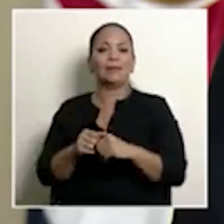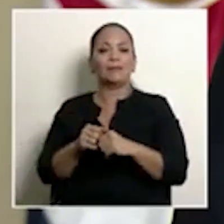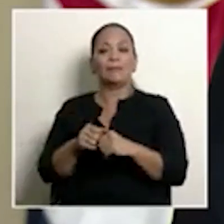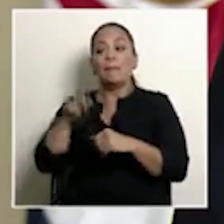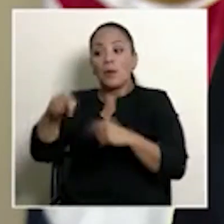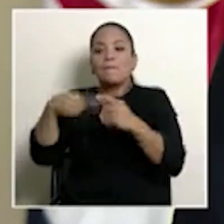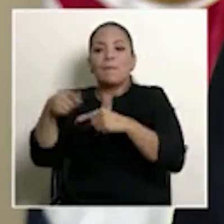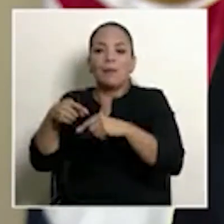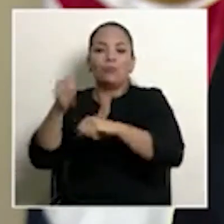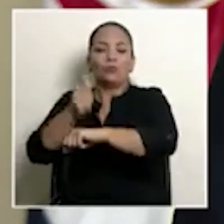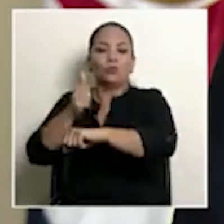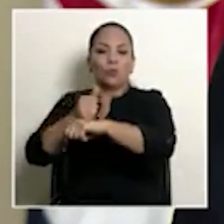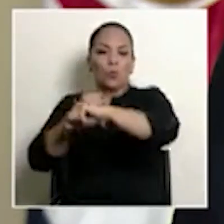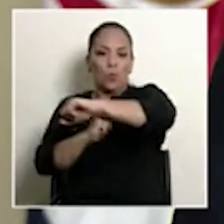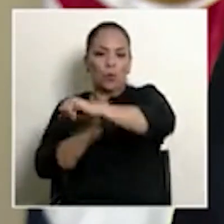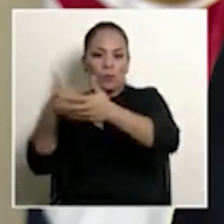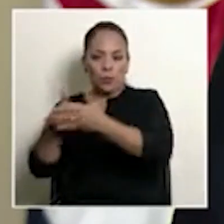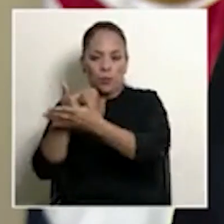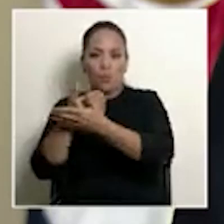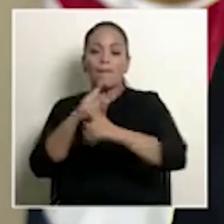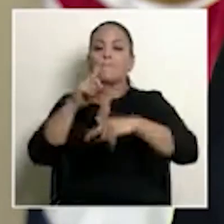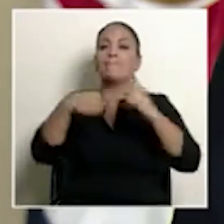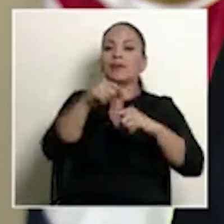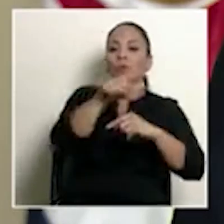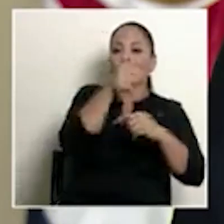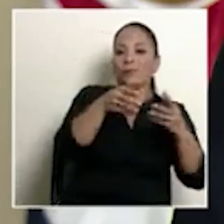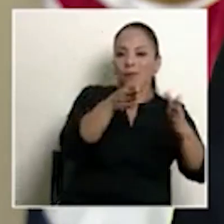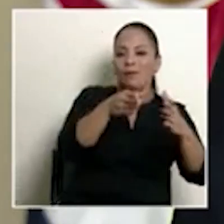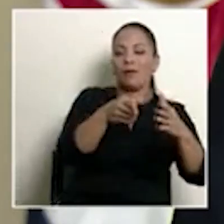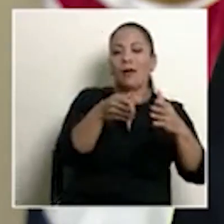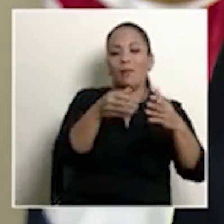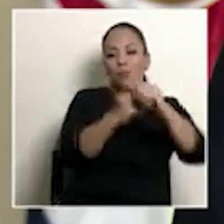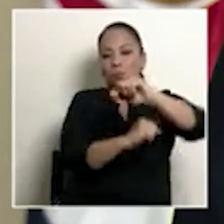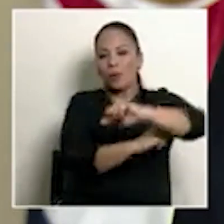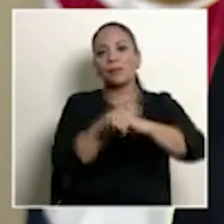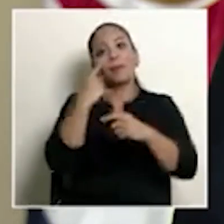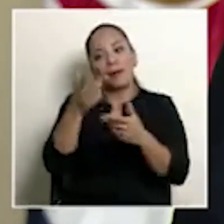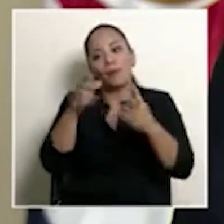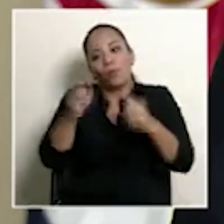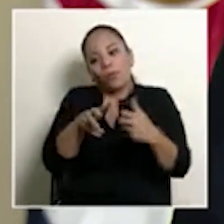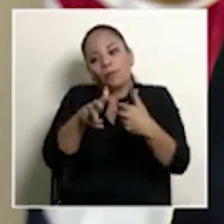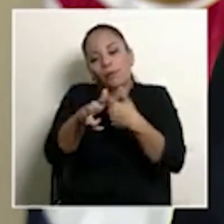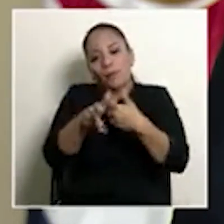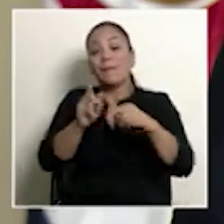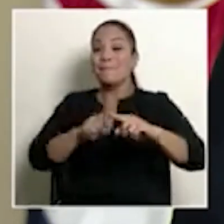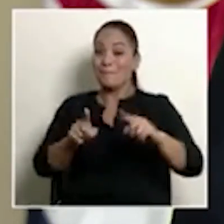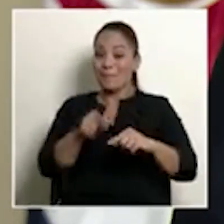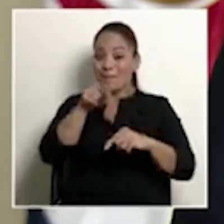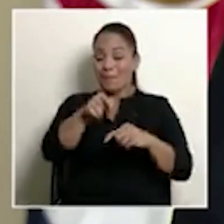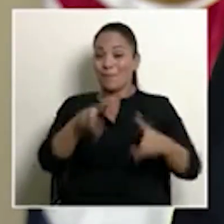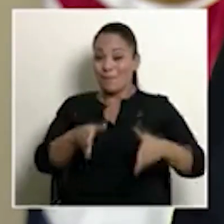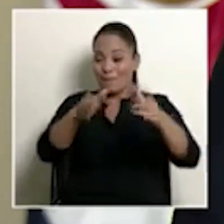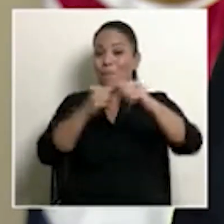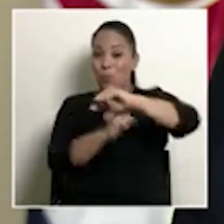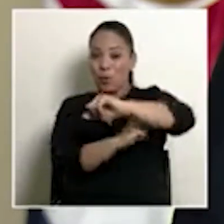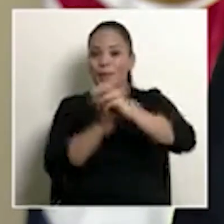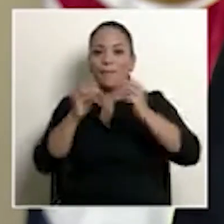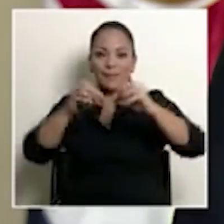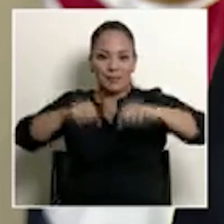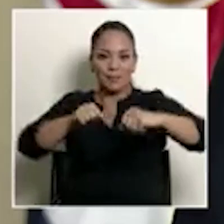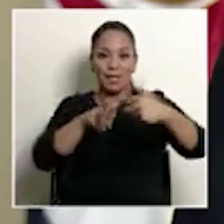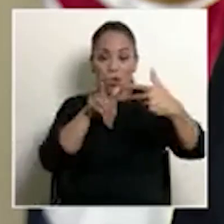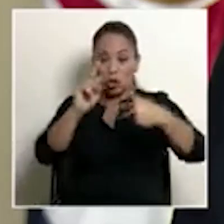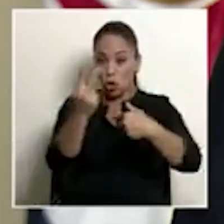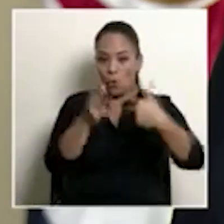puente, pero de una vía, y rehabilitando el puente anterior de una vía para que el paso quede bien en Castela, pero poniendo ese puente doble, que es el de más capacidad que tenemos,